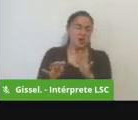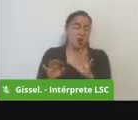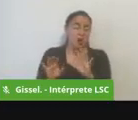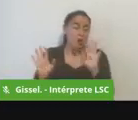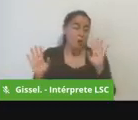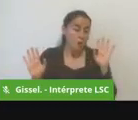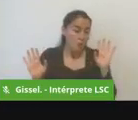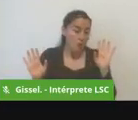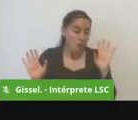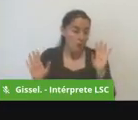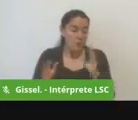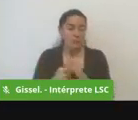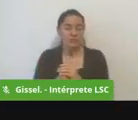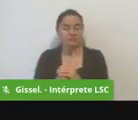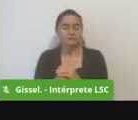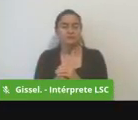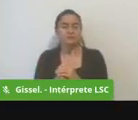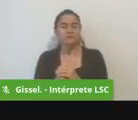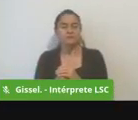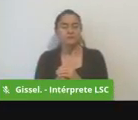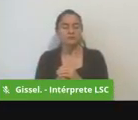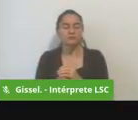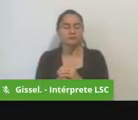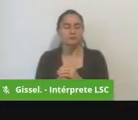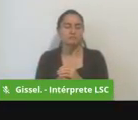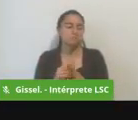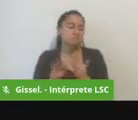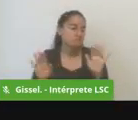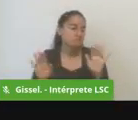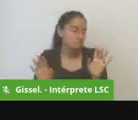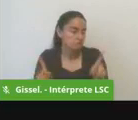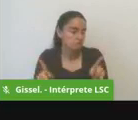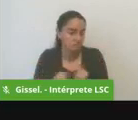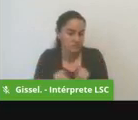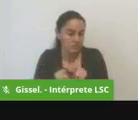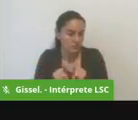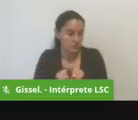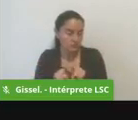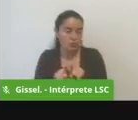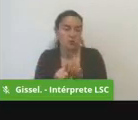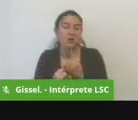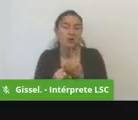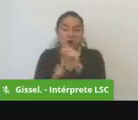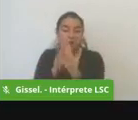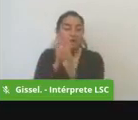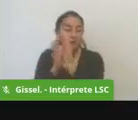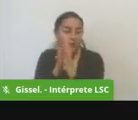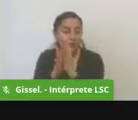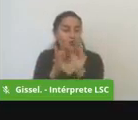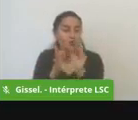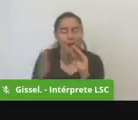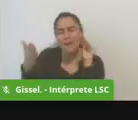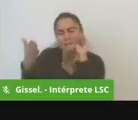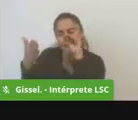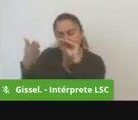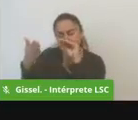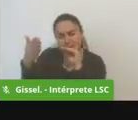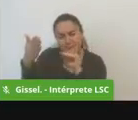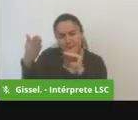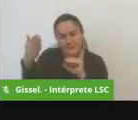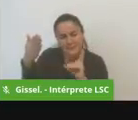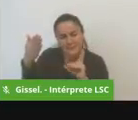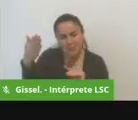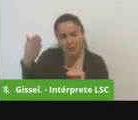este reporte pues igualmente lo podrían hacer la información que está preso que están presentando es